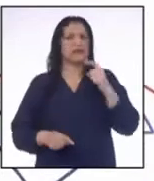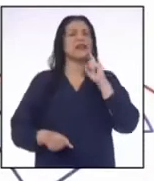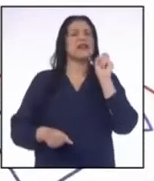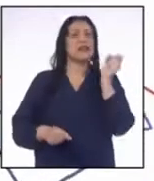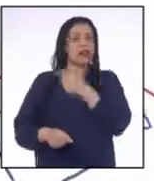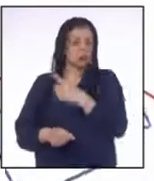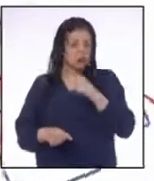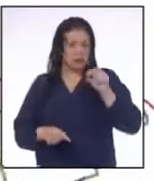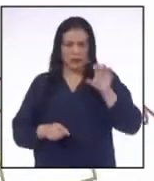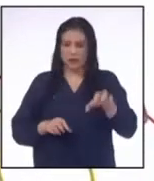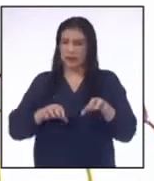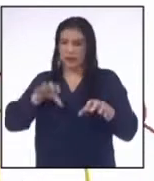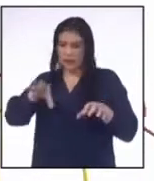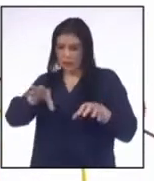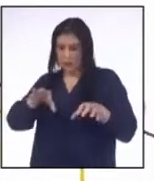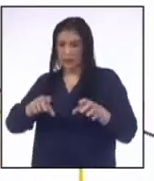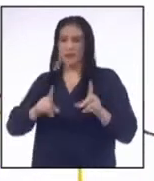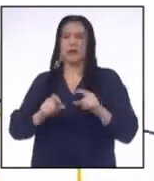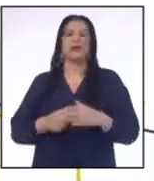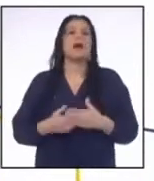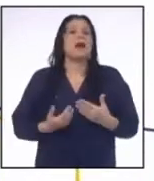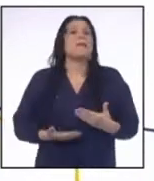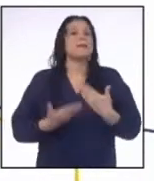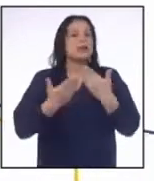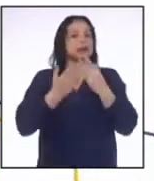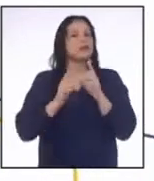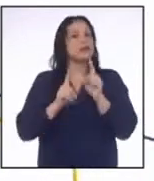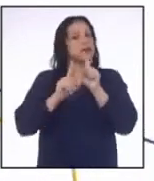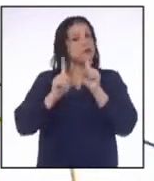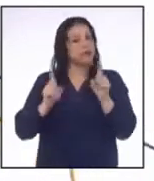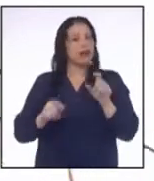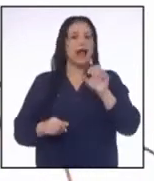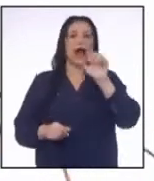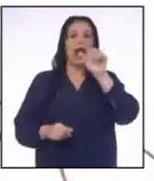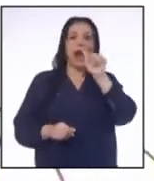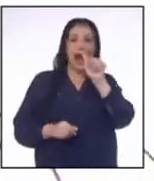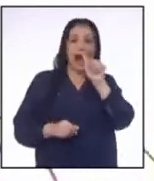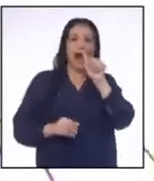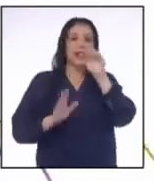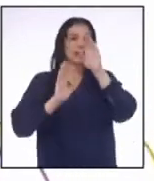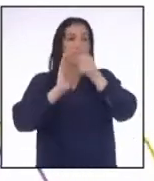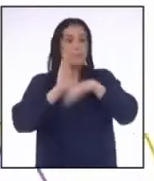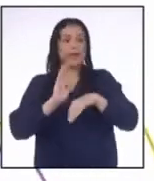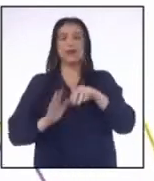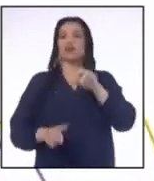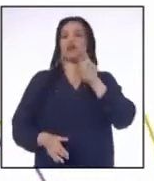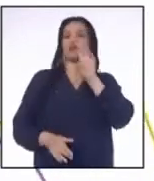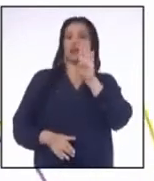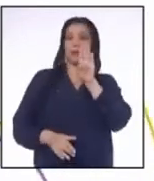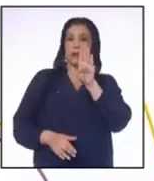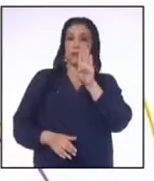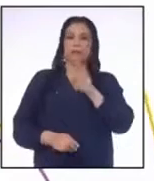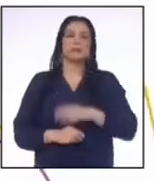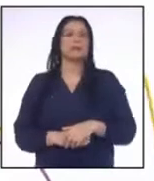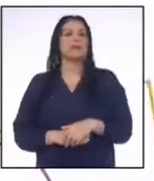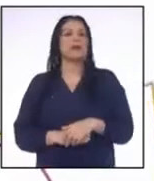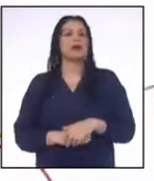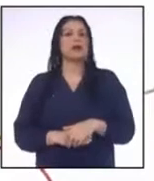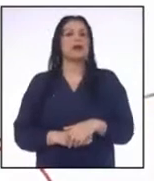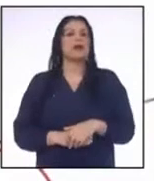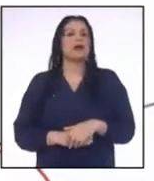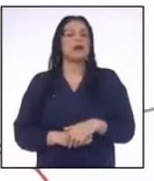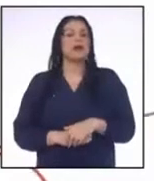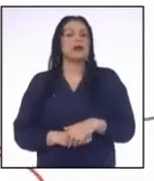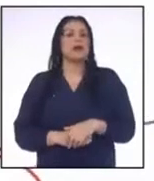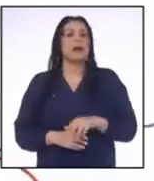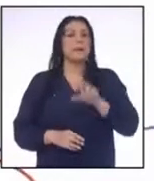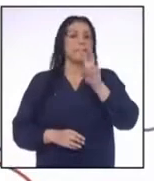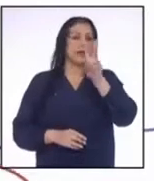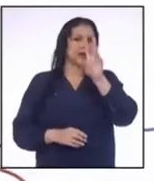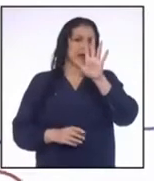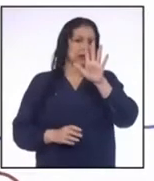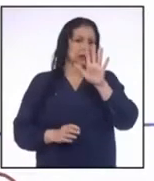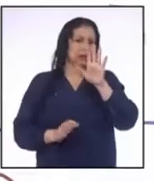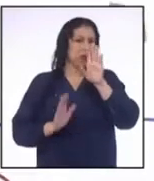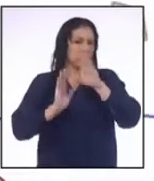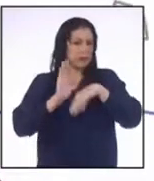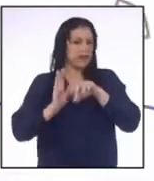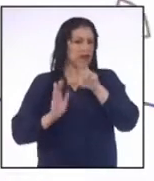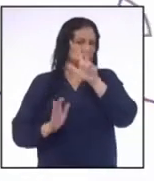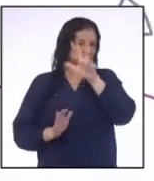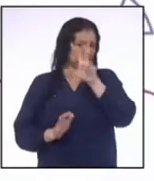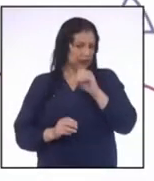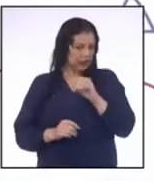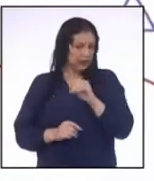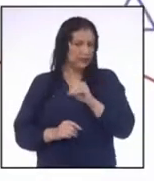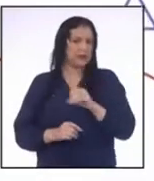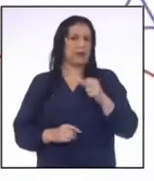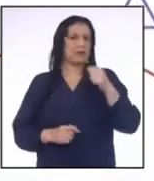de ambos municipios? Planteemos la desigualdad A es menor que B Colocamos los datos 25 es menor que 30